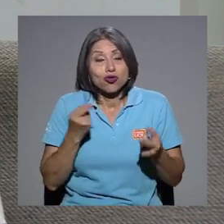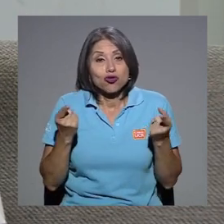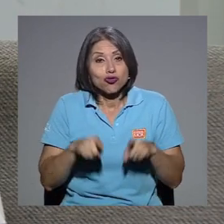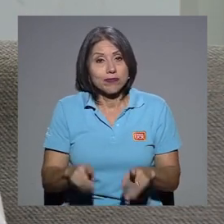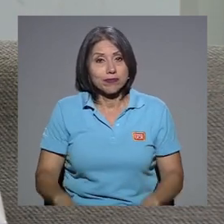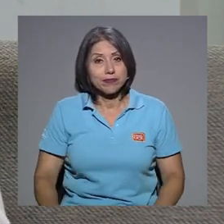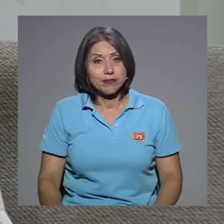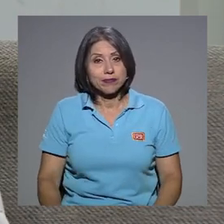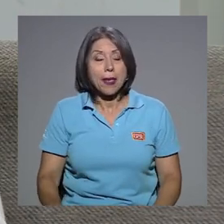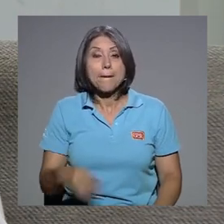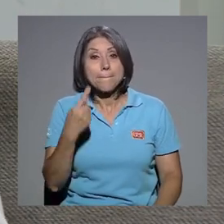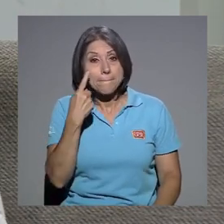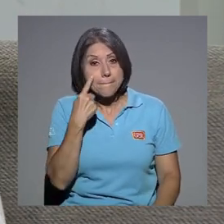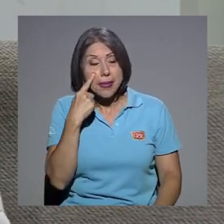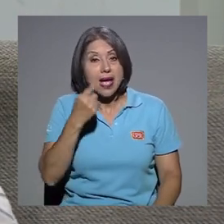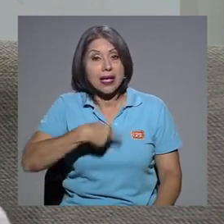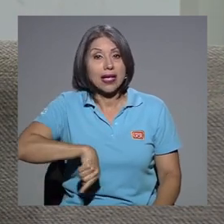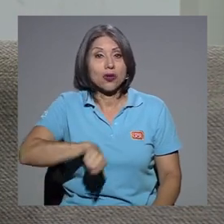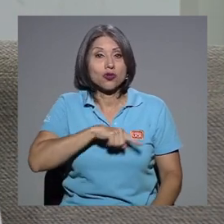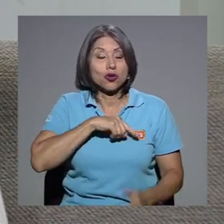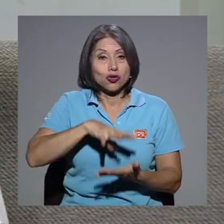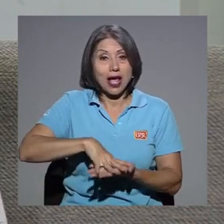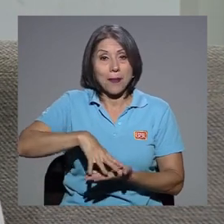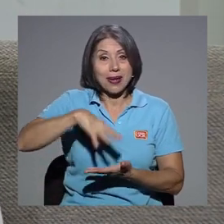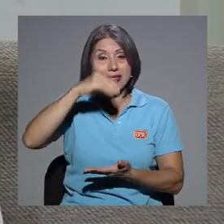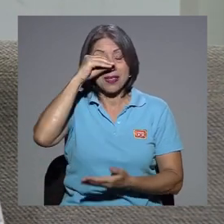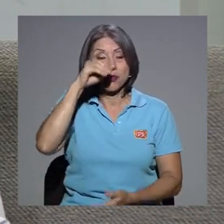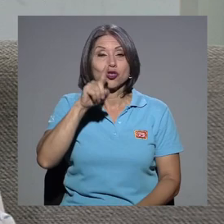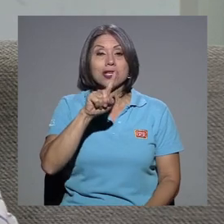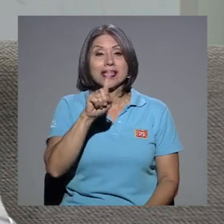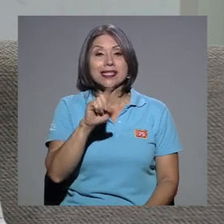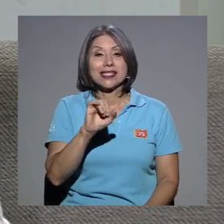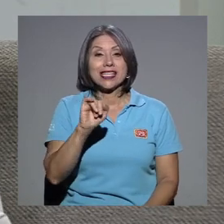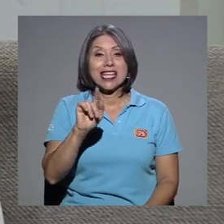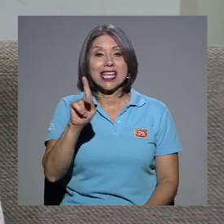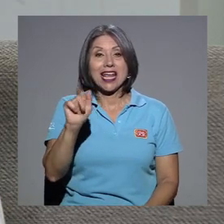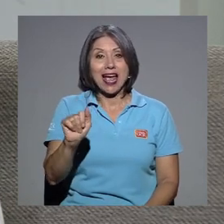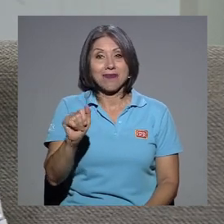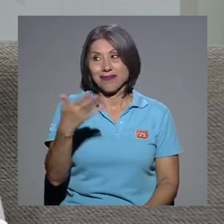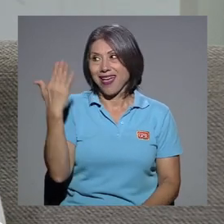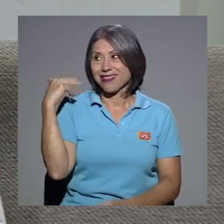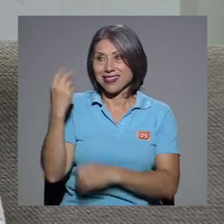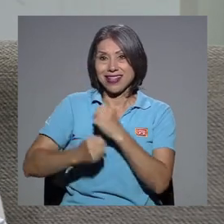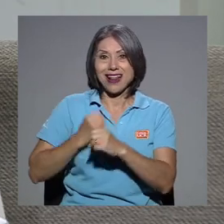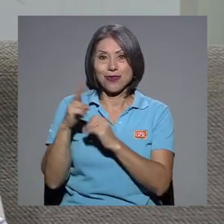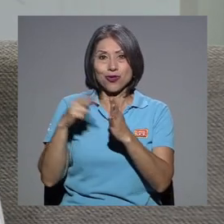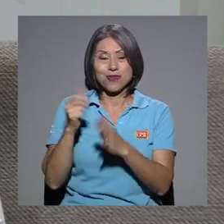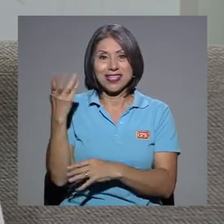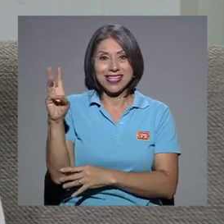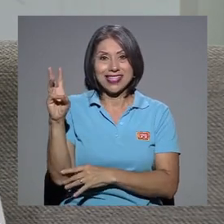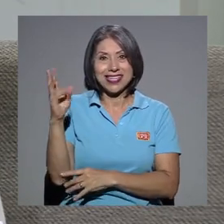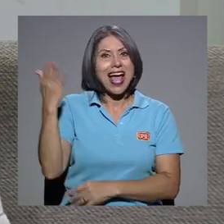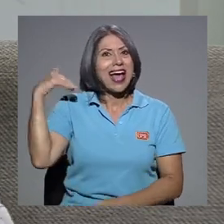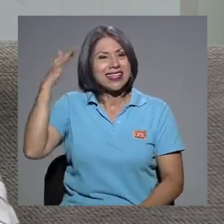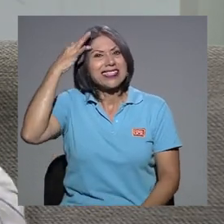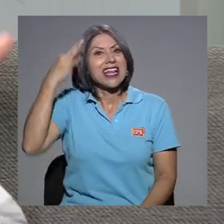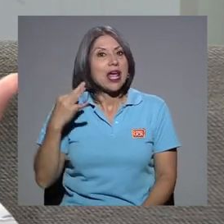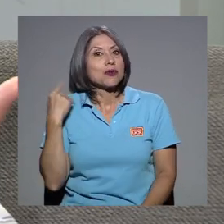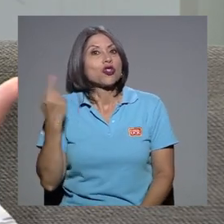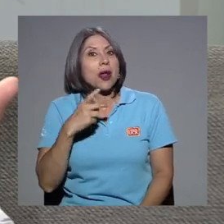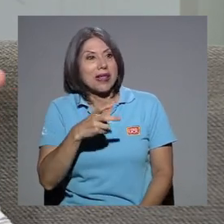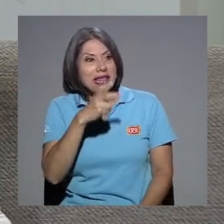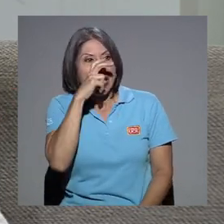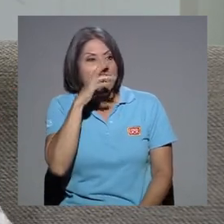que el aprendizaje que hicimos con el Zika en el 2016, que creíamos que era un virus que nada más se transmitía por mosquito, y también se